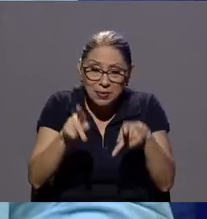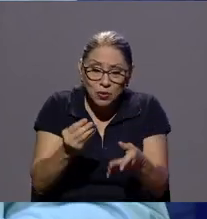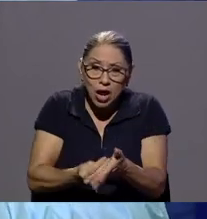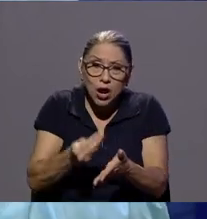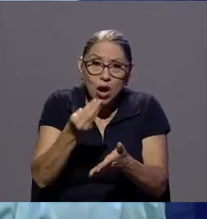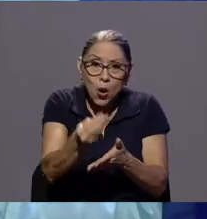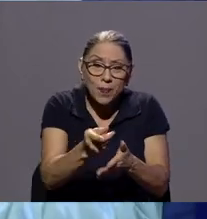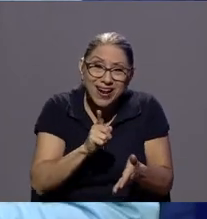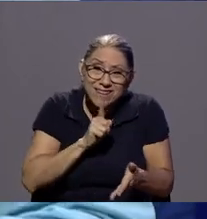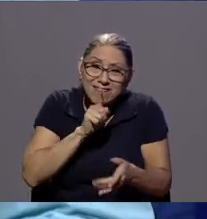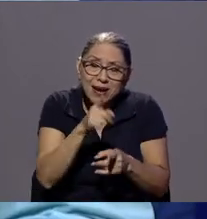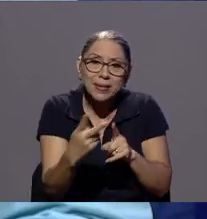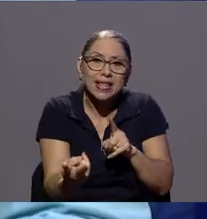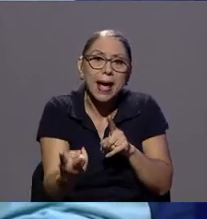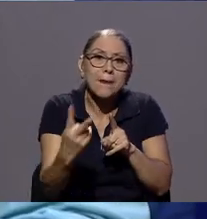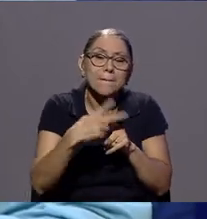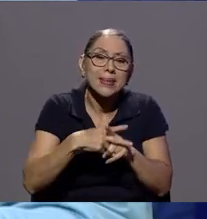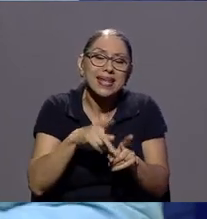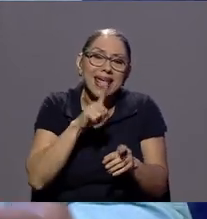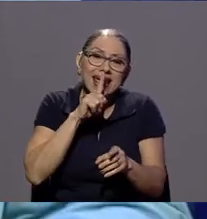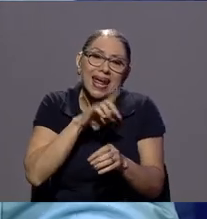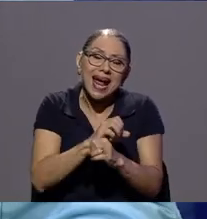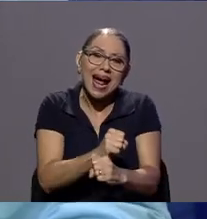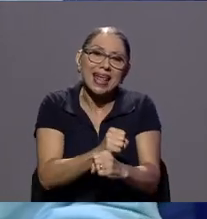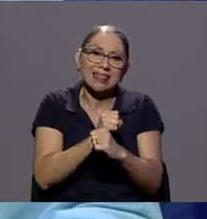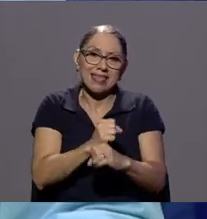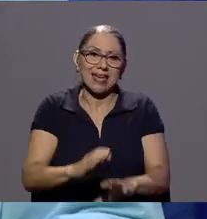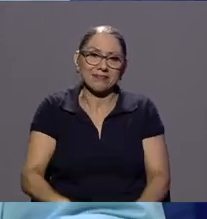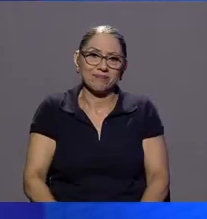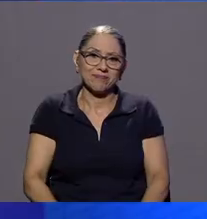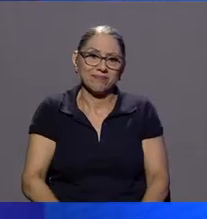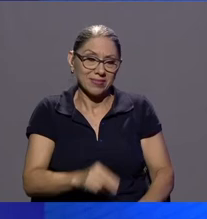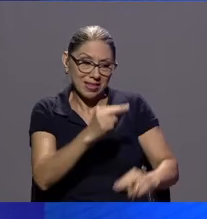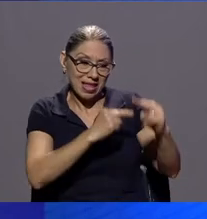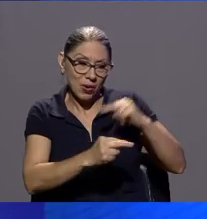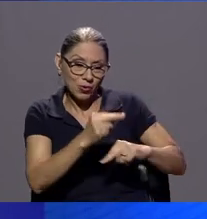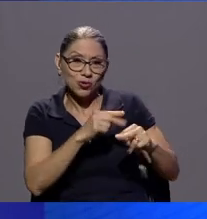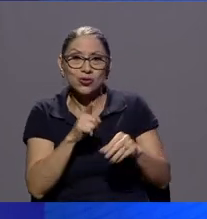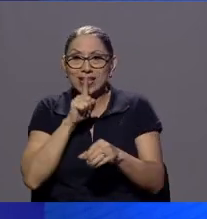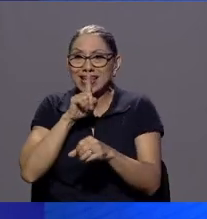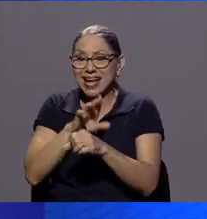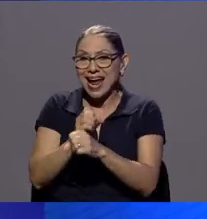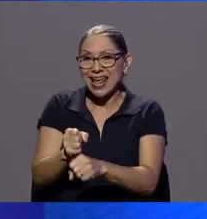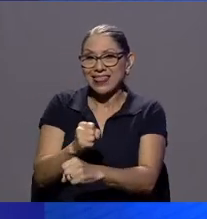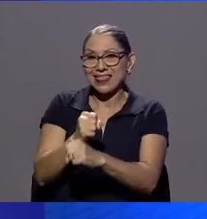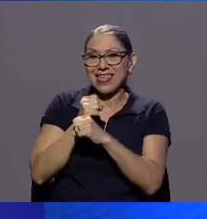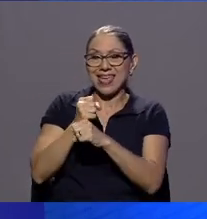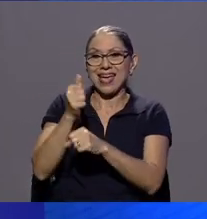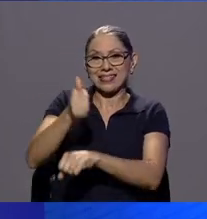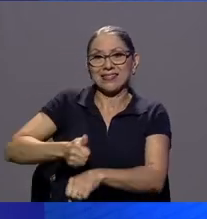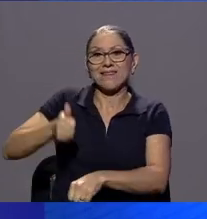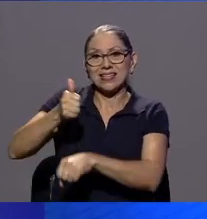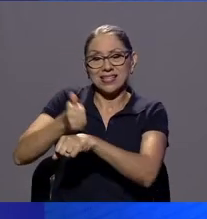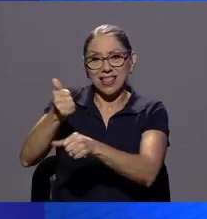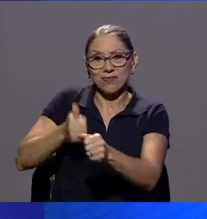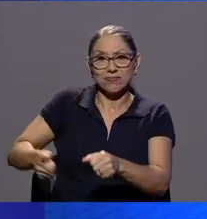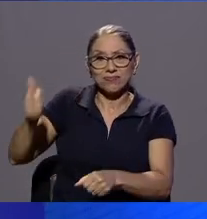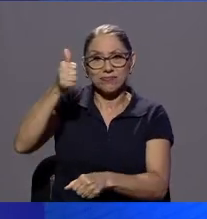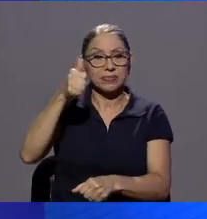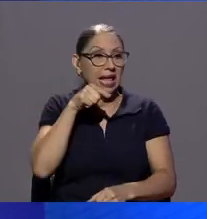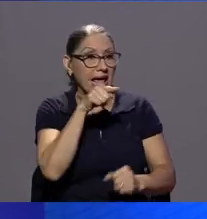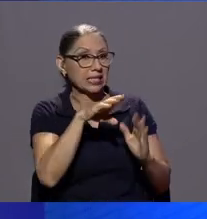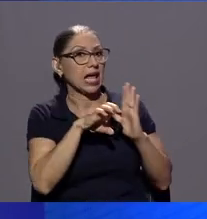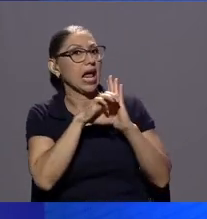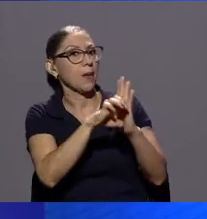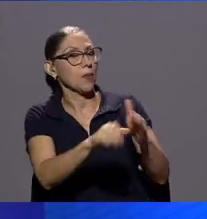según lo que los mismos comercios apliquen y la garantía establecida por el dinero este ejemplo que a mi me parece que es emblemático usted